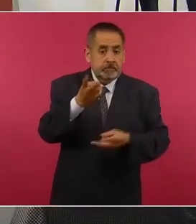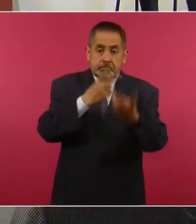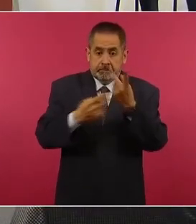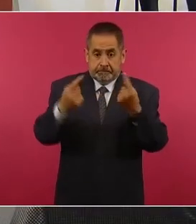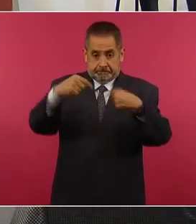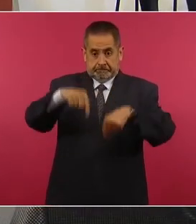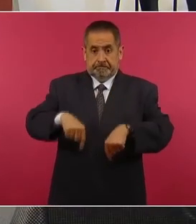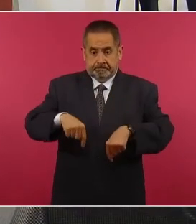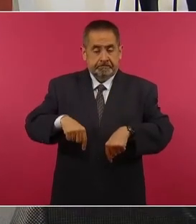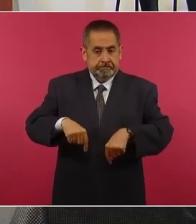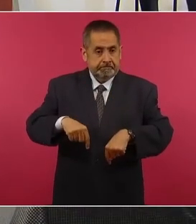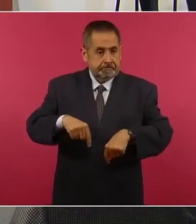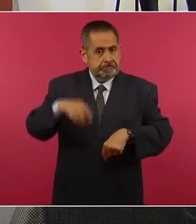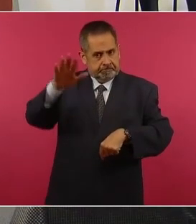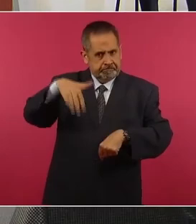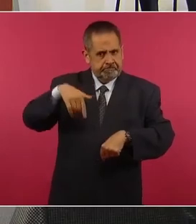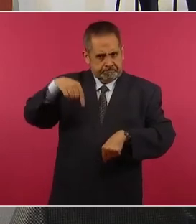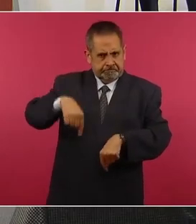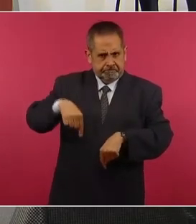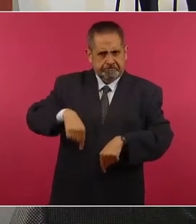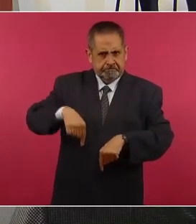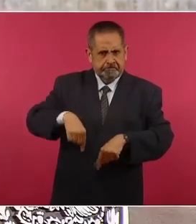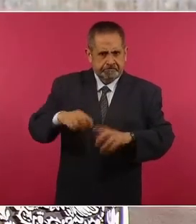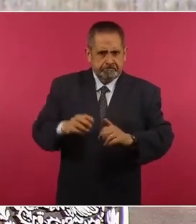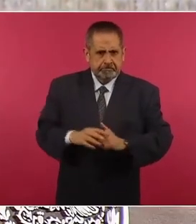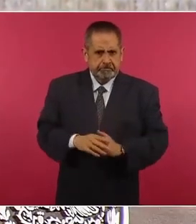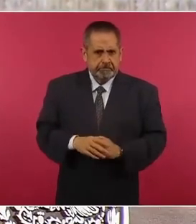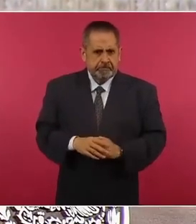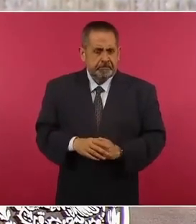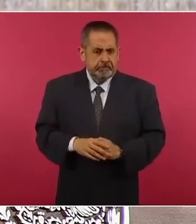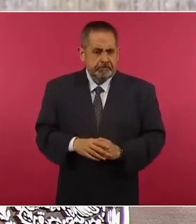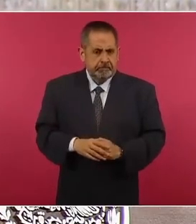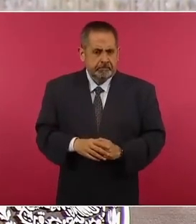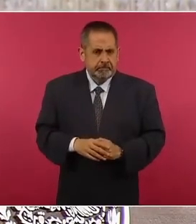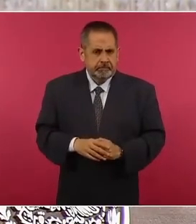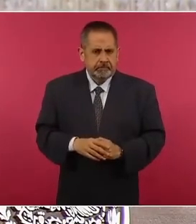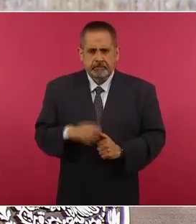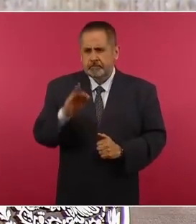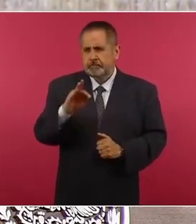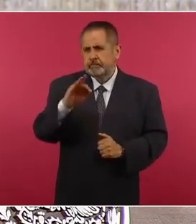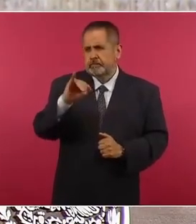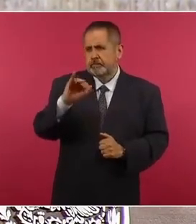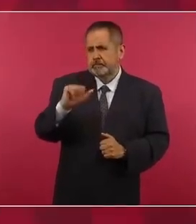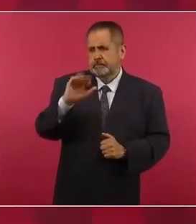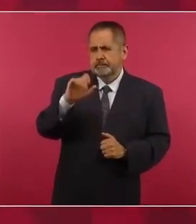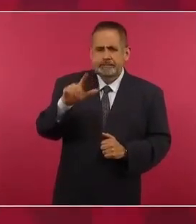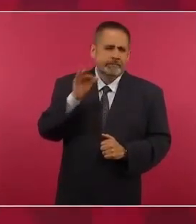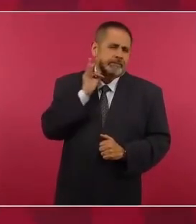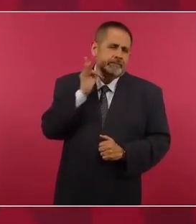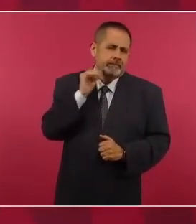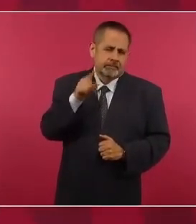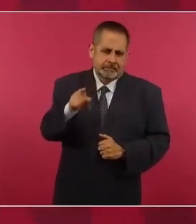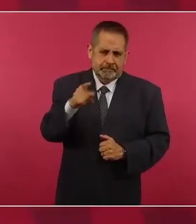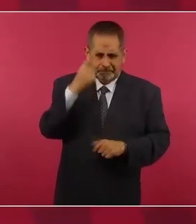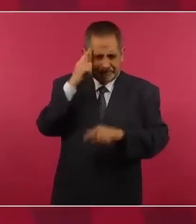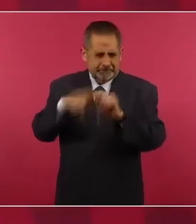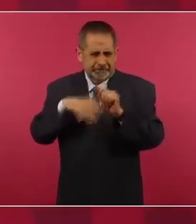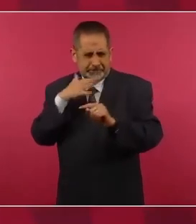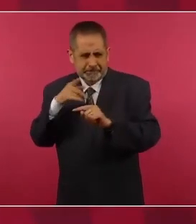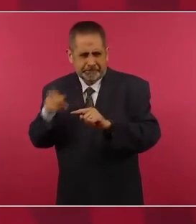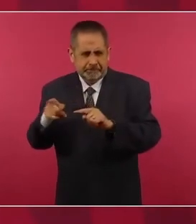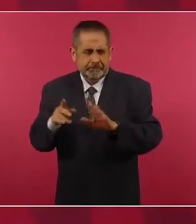la fiscal anticorrupción,